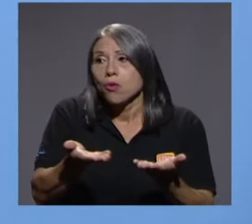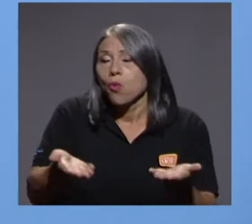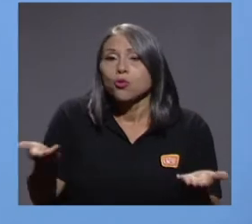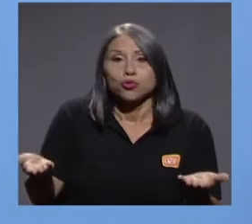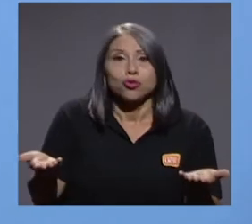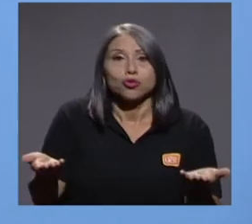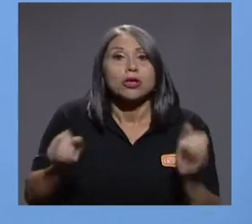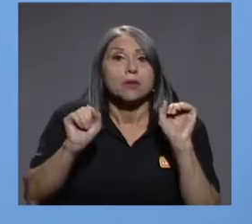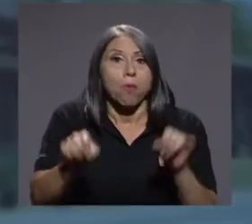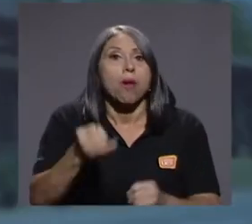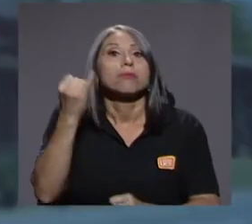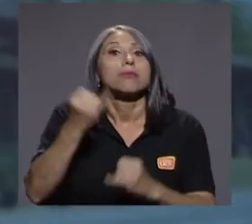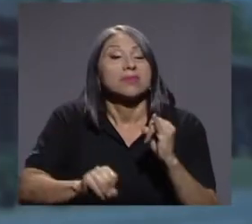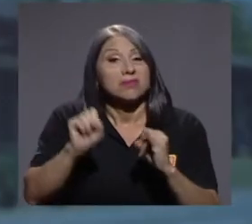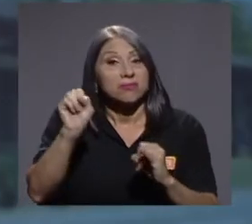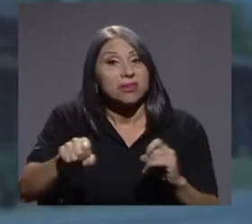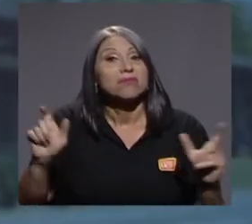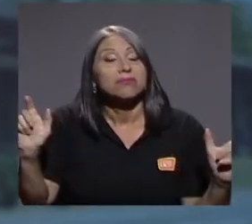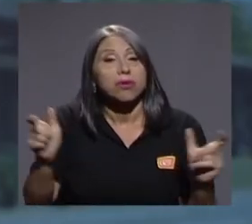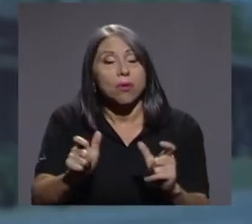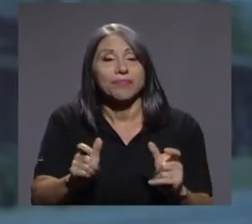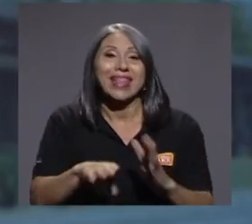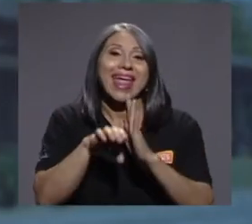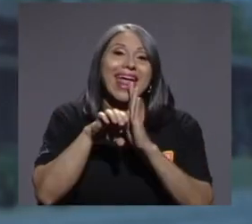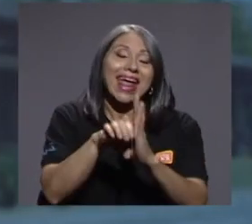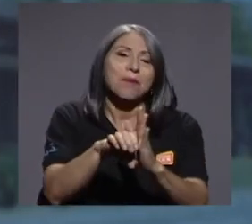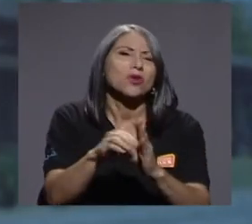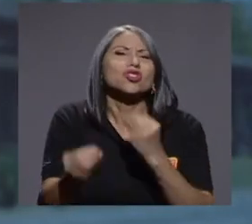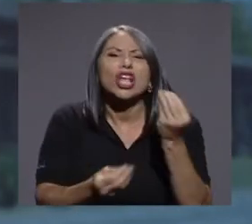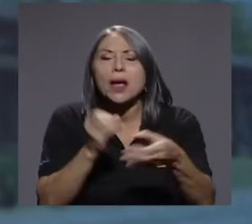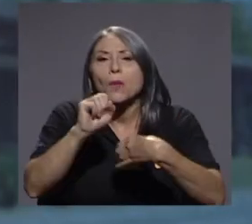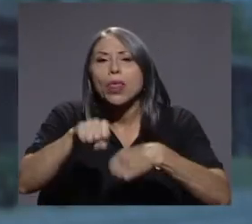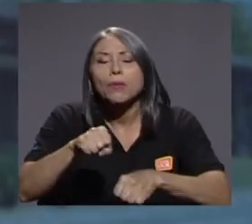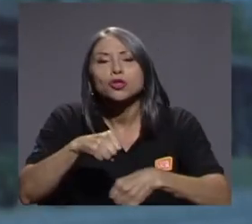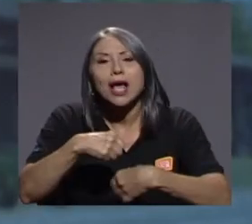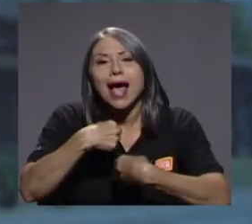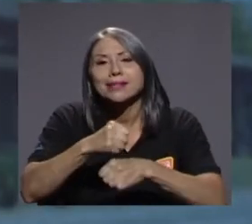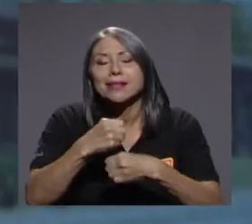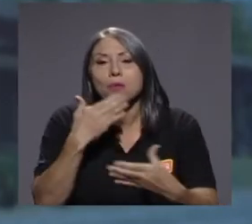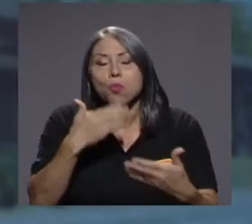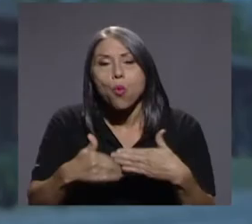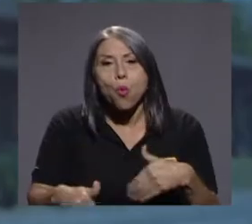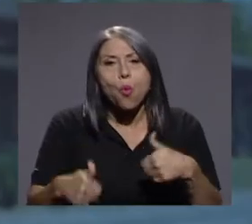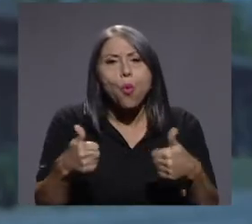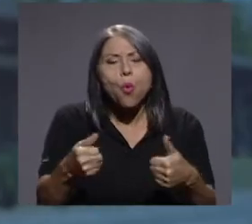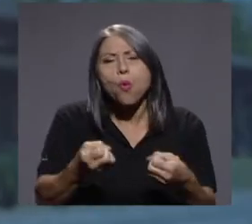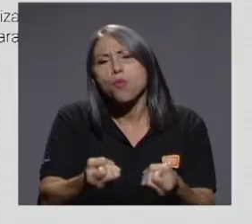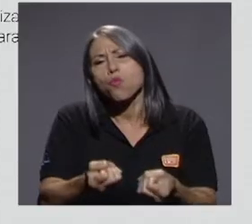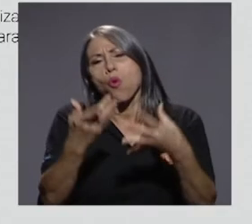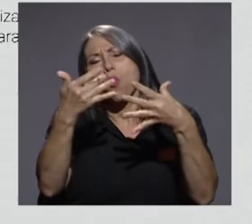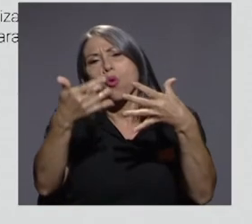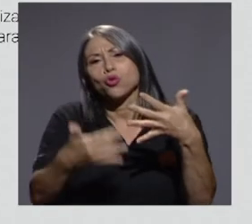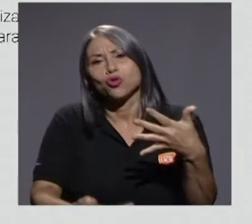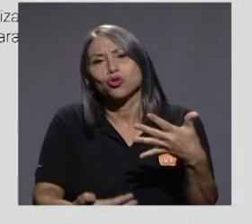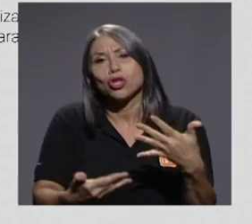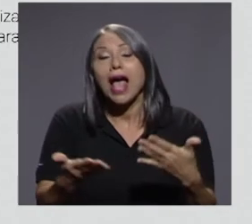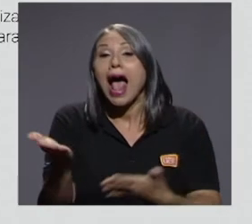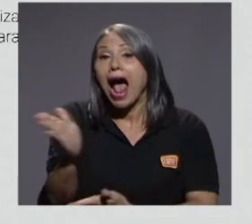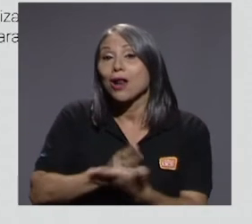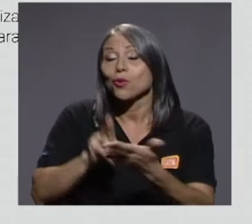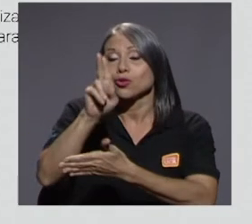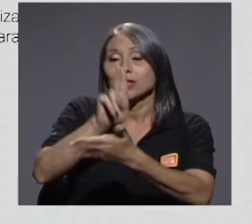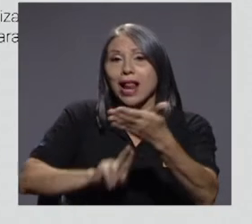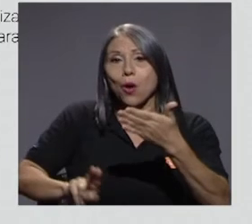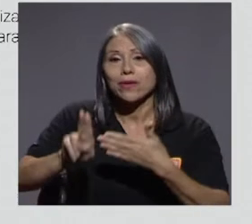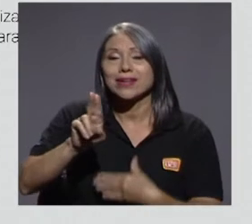agotables. Ejemplos de buenas prácticas tenemos muchísimos. Aquí les presento algunos de la ERF, que